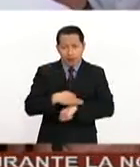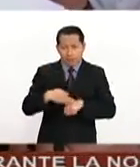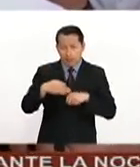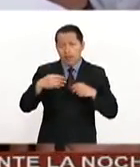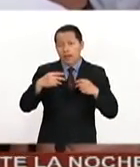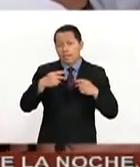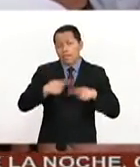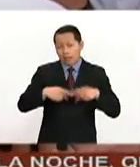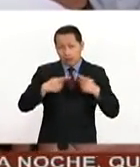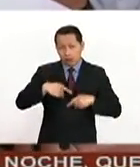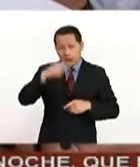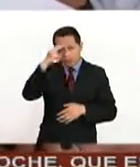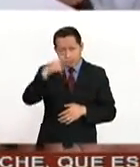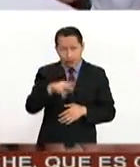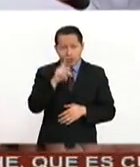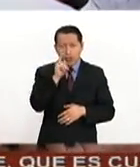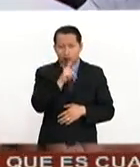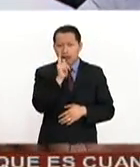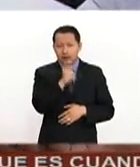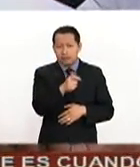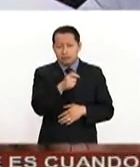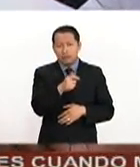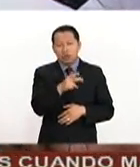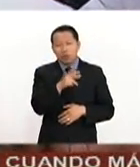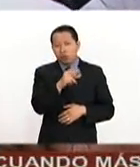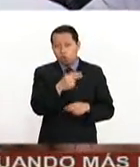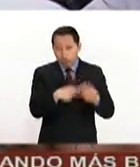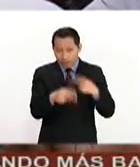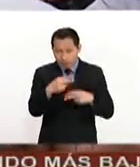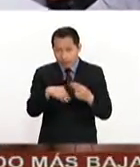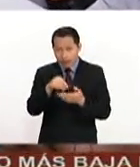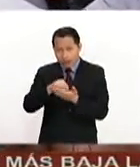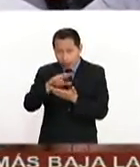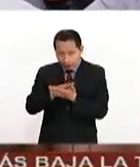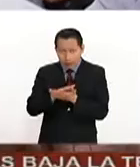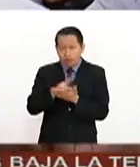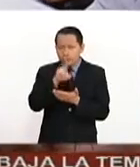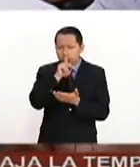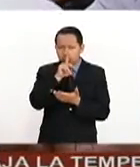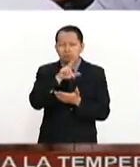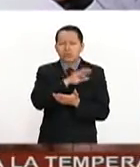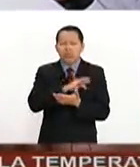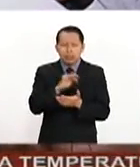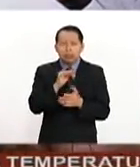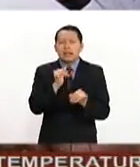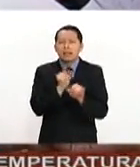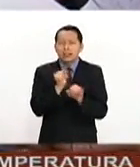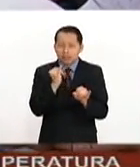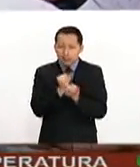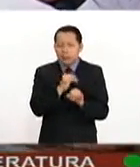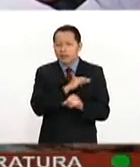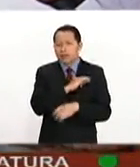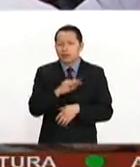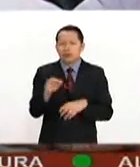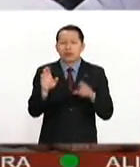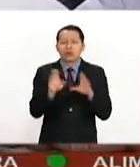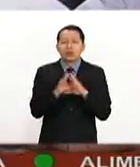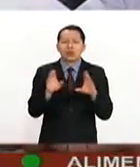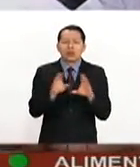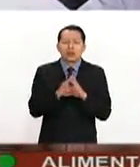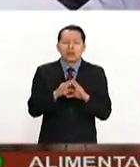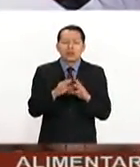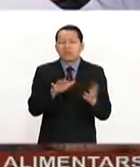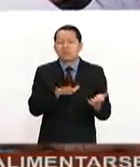mexicanos allá, que no van a venir aquí a registrarlos. Ya lo podemos hacer por medios electrónicos y más o menos son